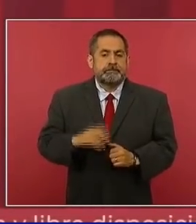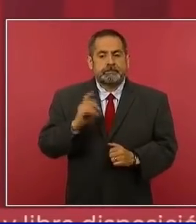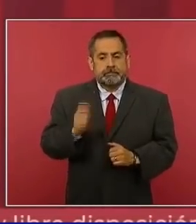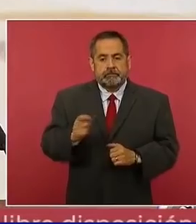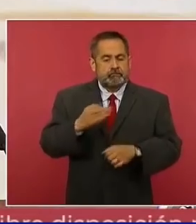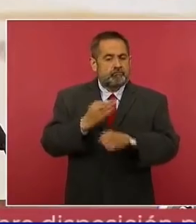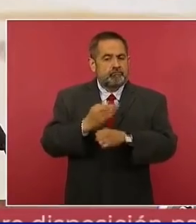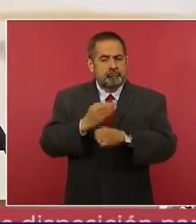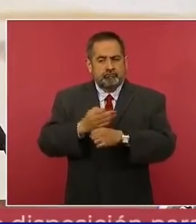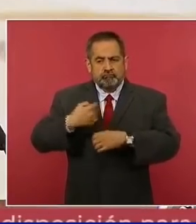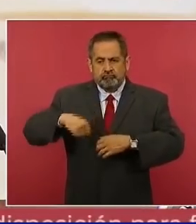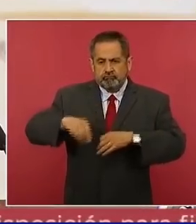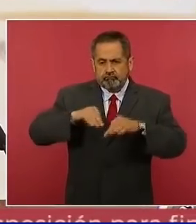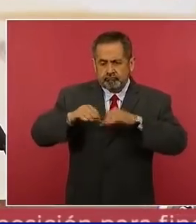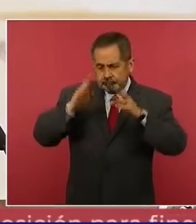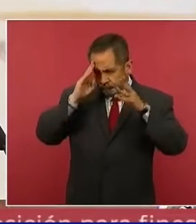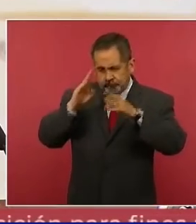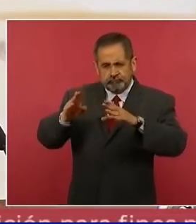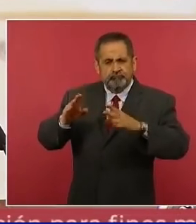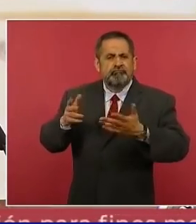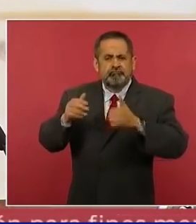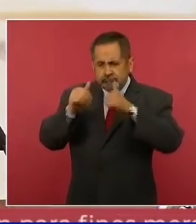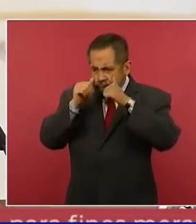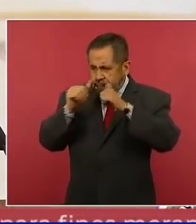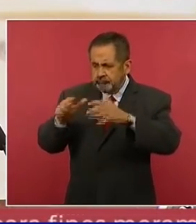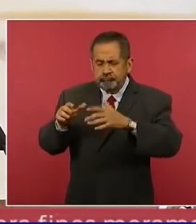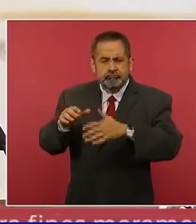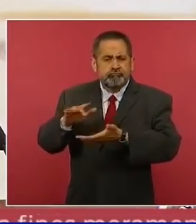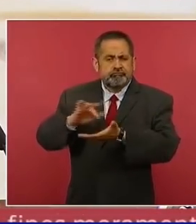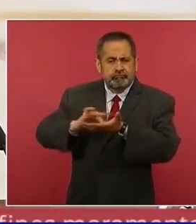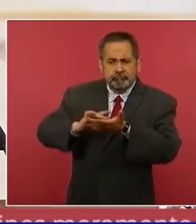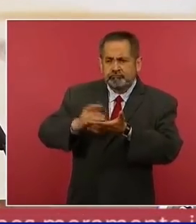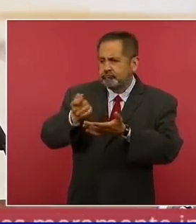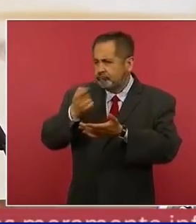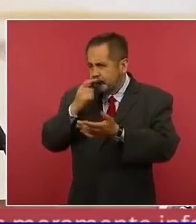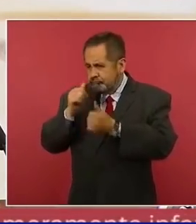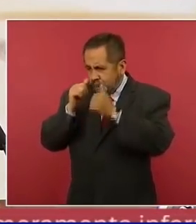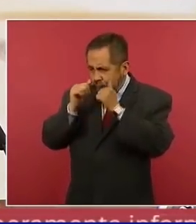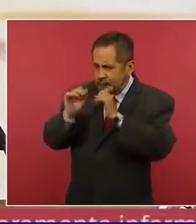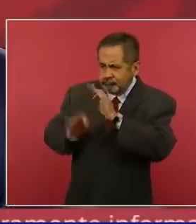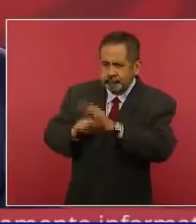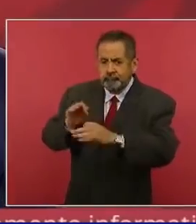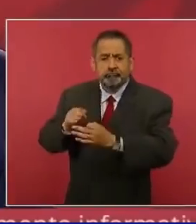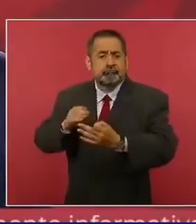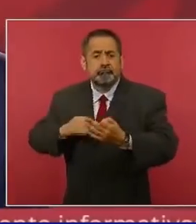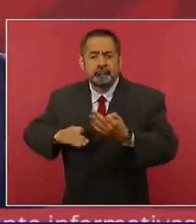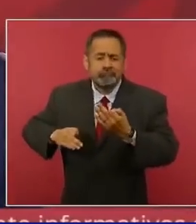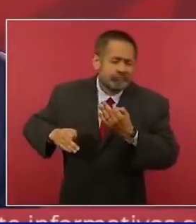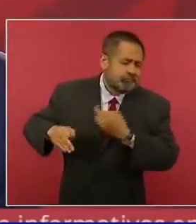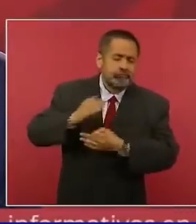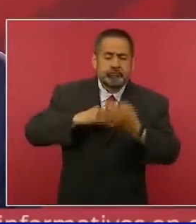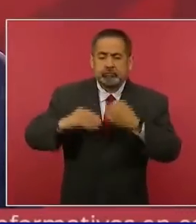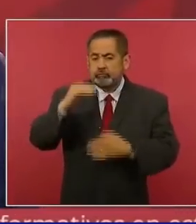atención médica, medicamentos, estudios gratuitos para toda la población.